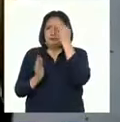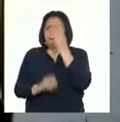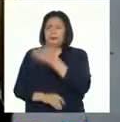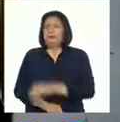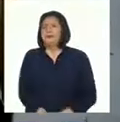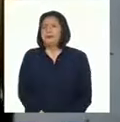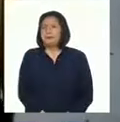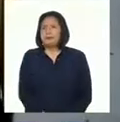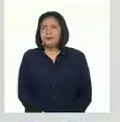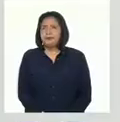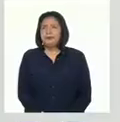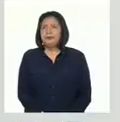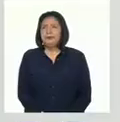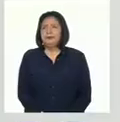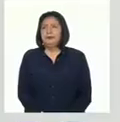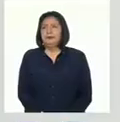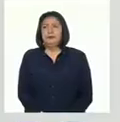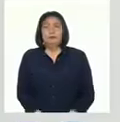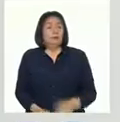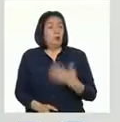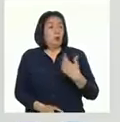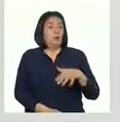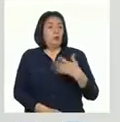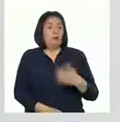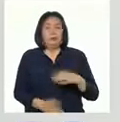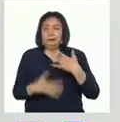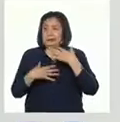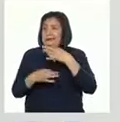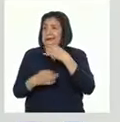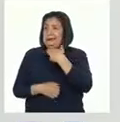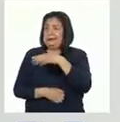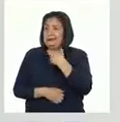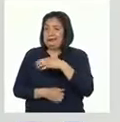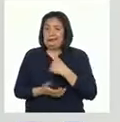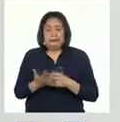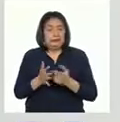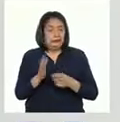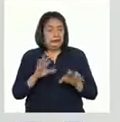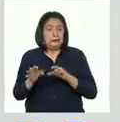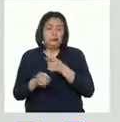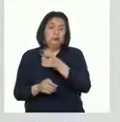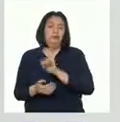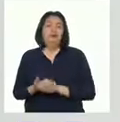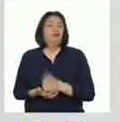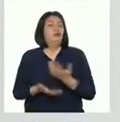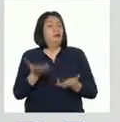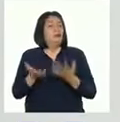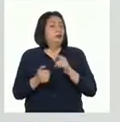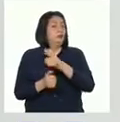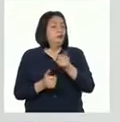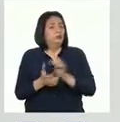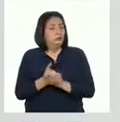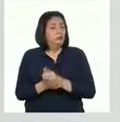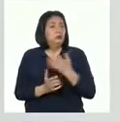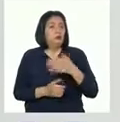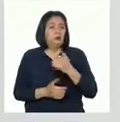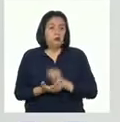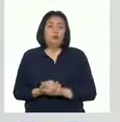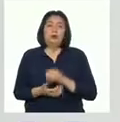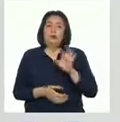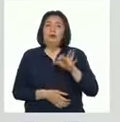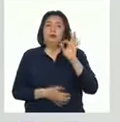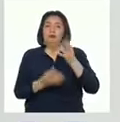de experiencias. Qué proceso tan interesante siguió Uriel, ¿verdad? Seguramente él y sus compañeros y compañeras